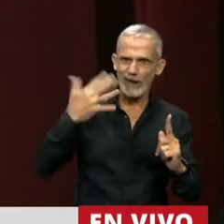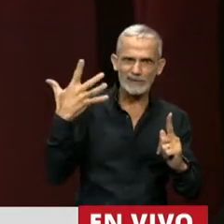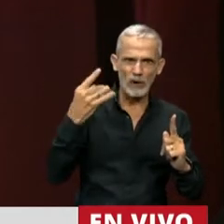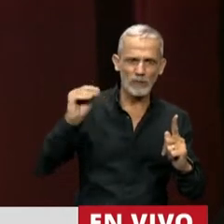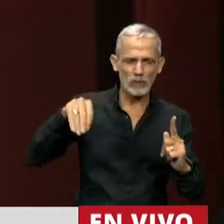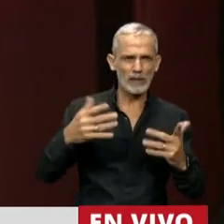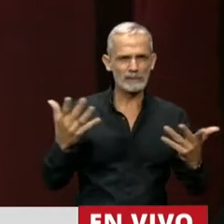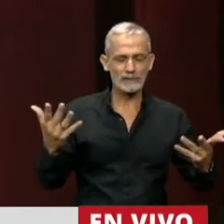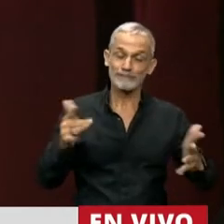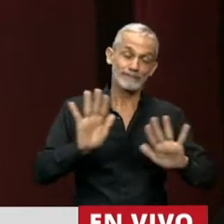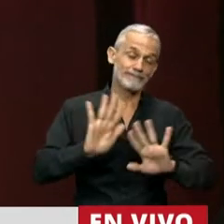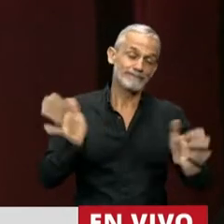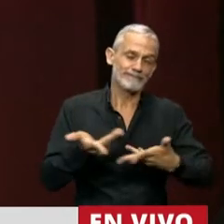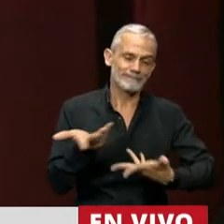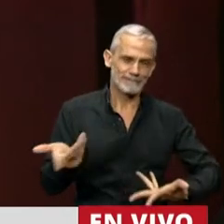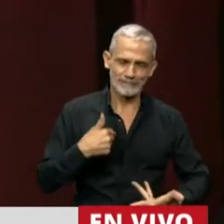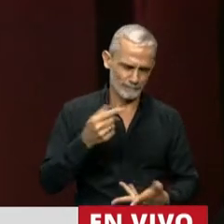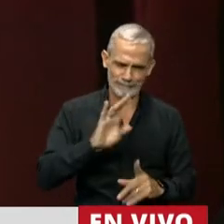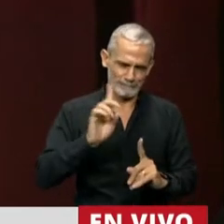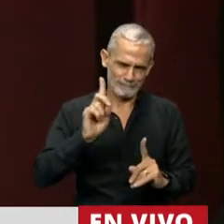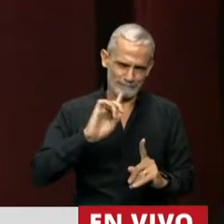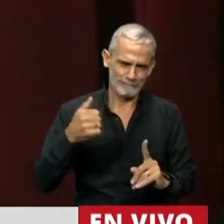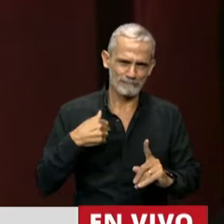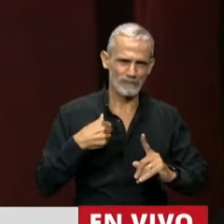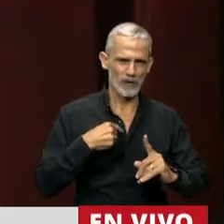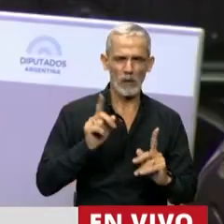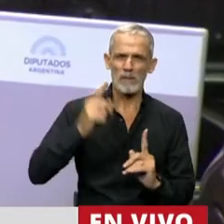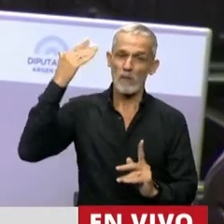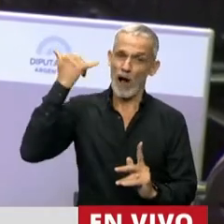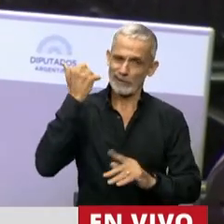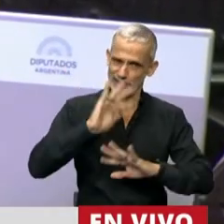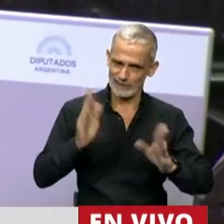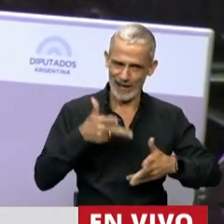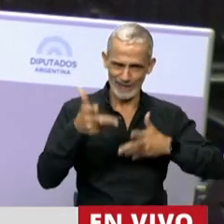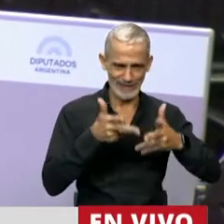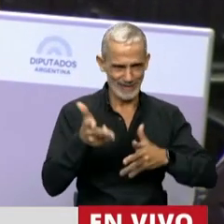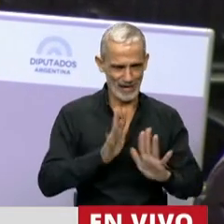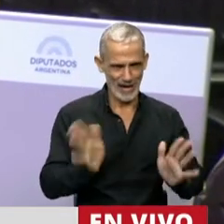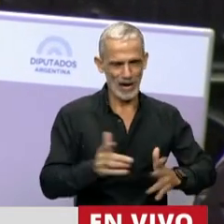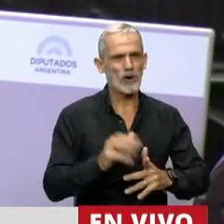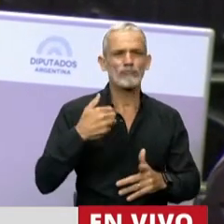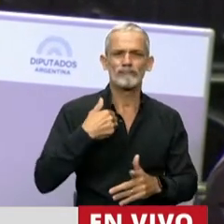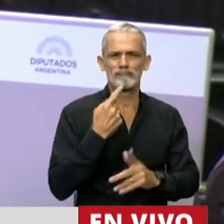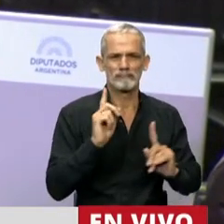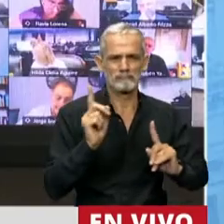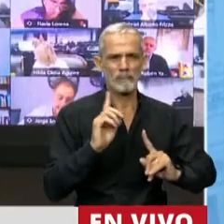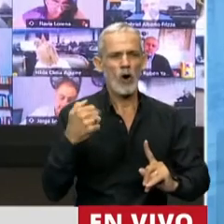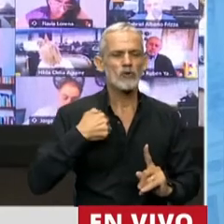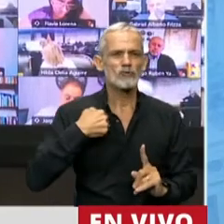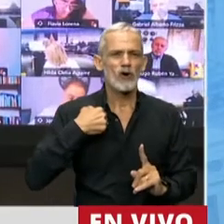señor Presidente. No voy a señalar algunos antecedentes que ya se dijeron acá, porque me parece que